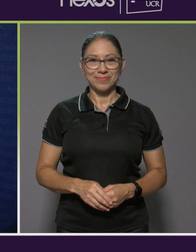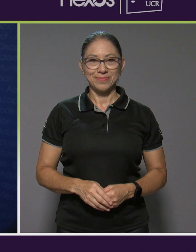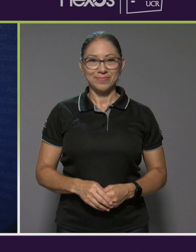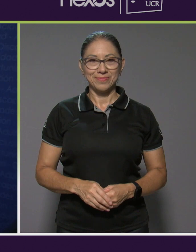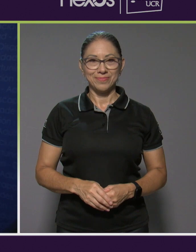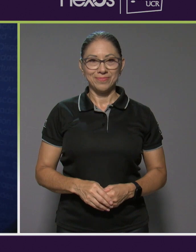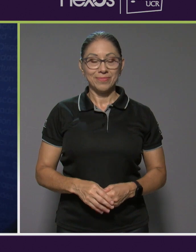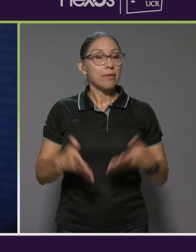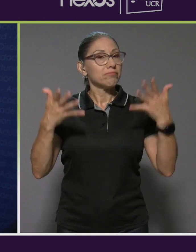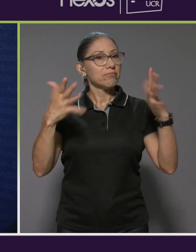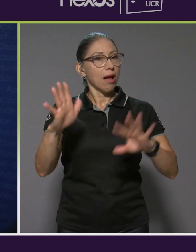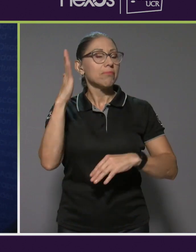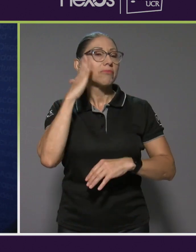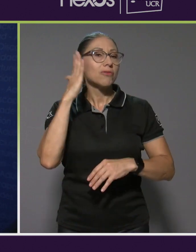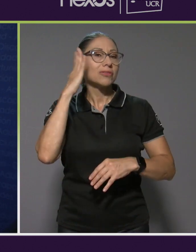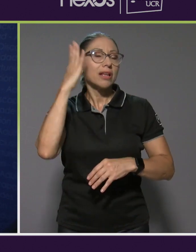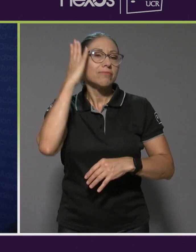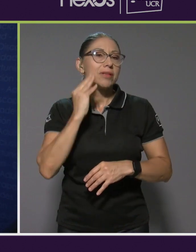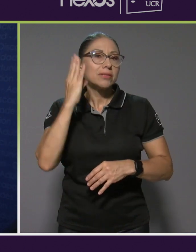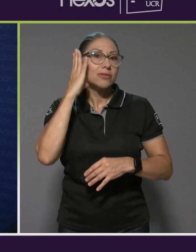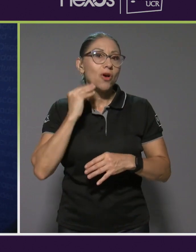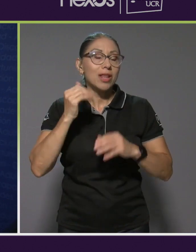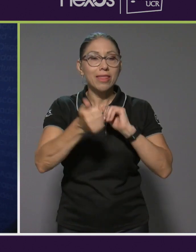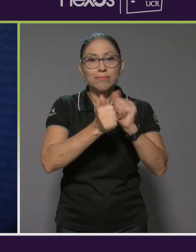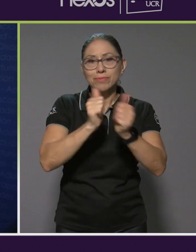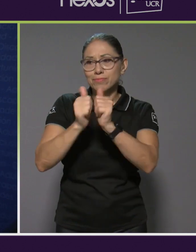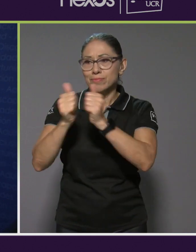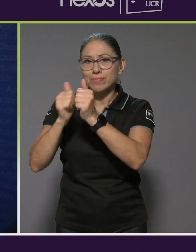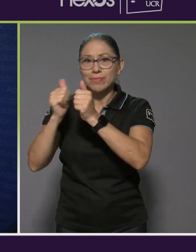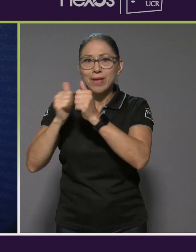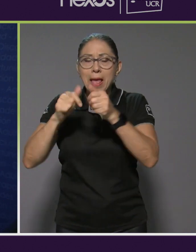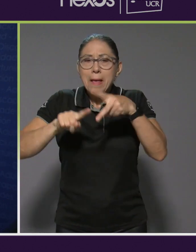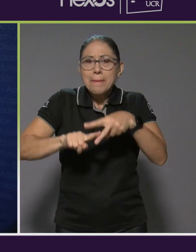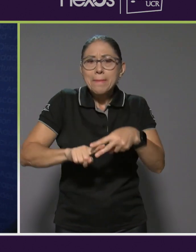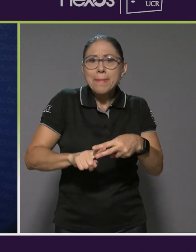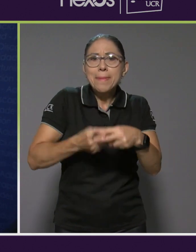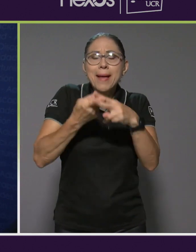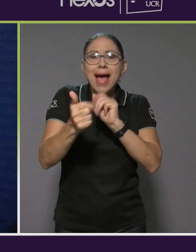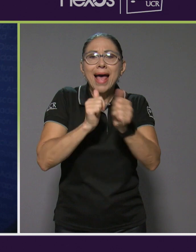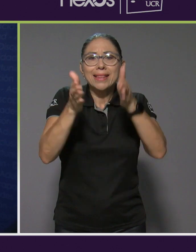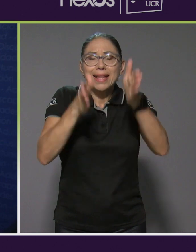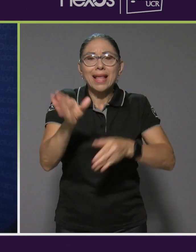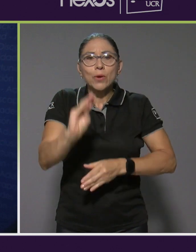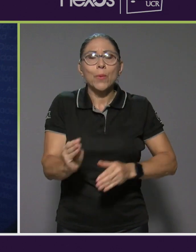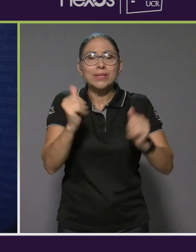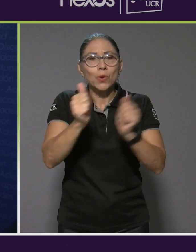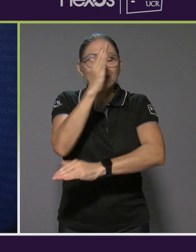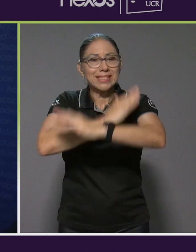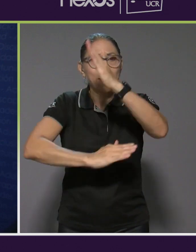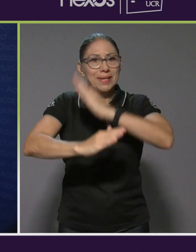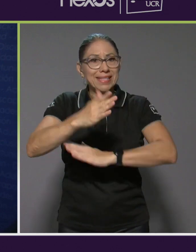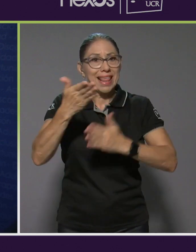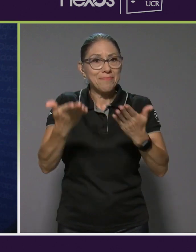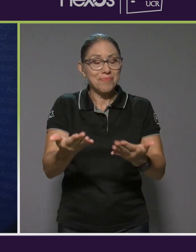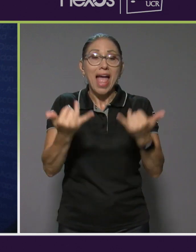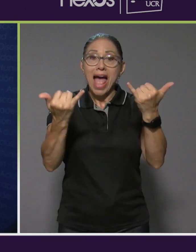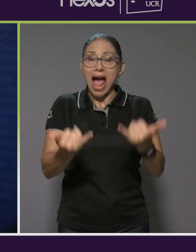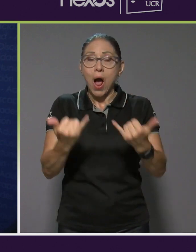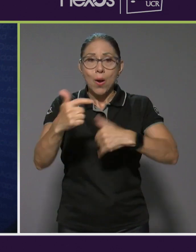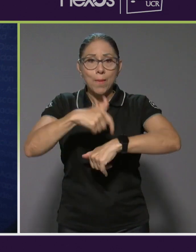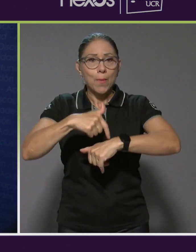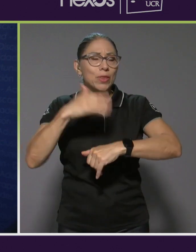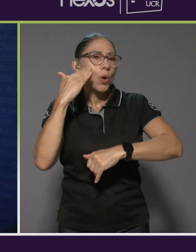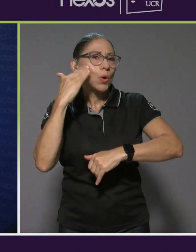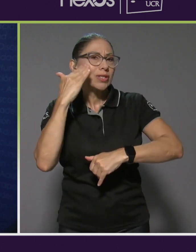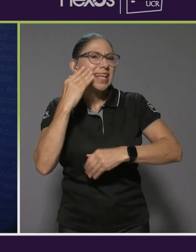Después de conocer la historia de la justa semillero de atletas jóvenes con discapacidad en el continente, llega el momento de conocer la historia